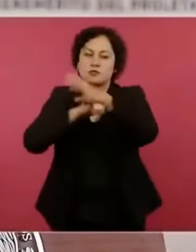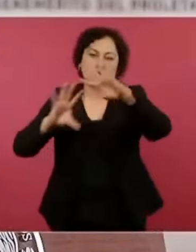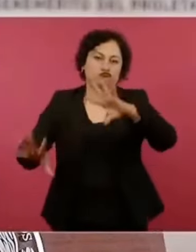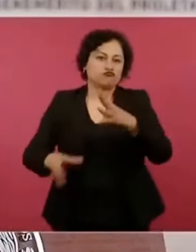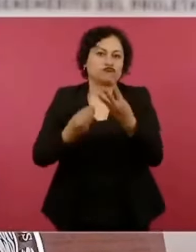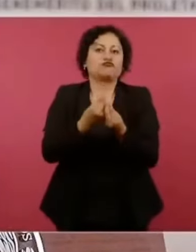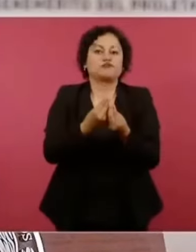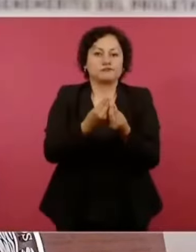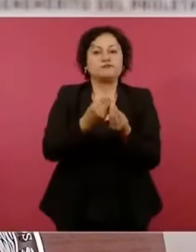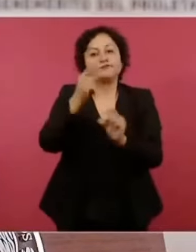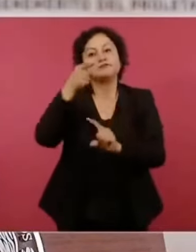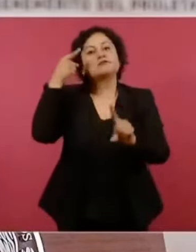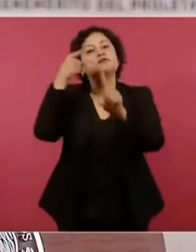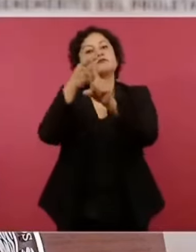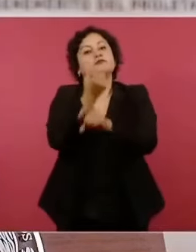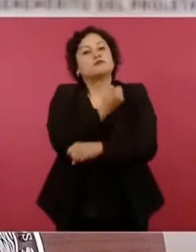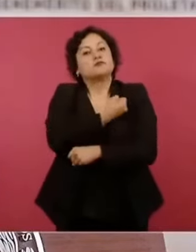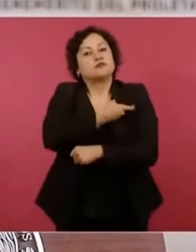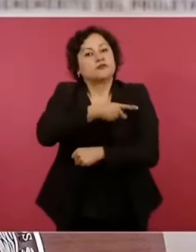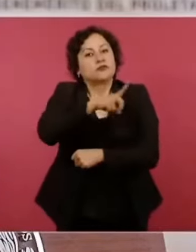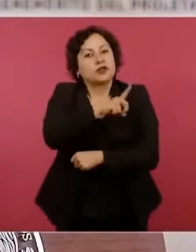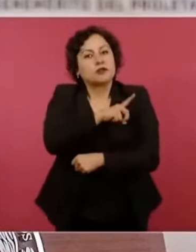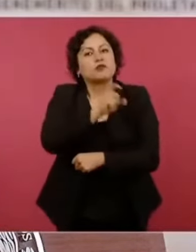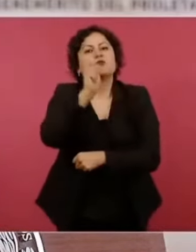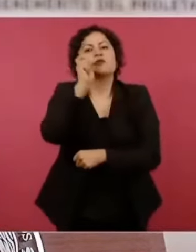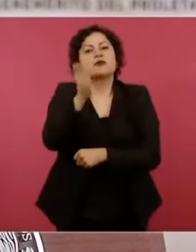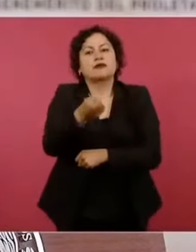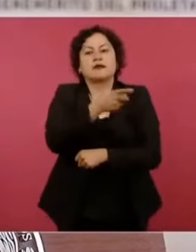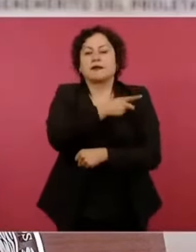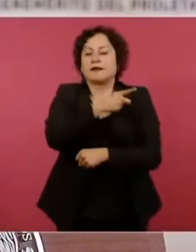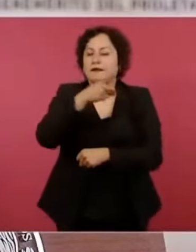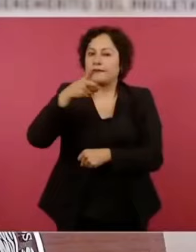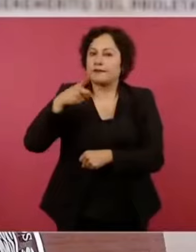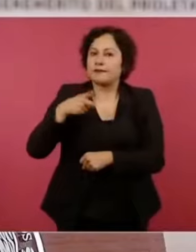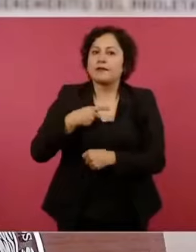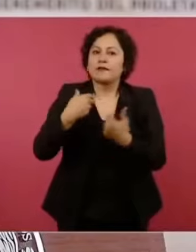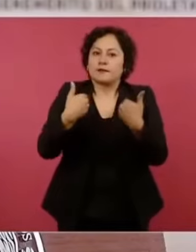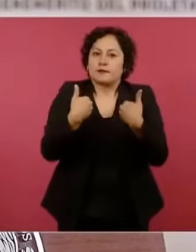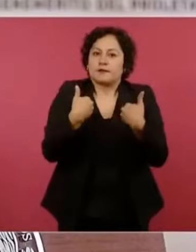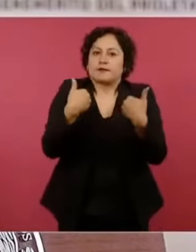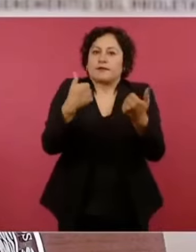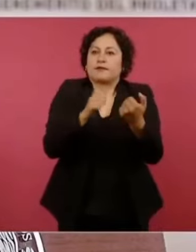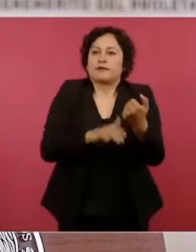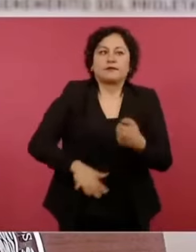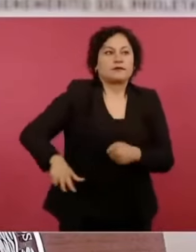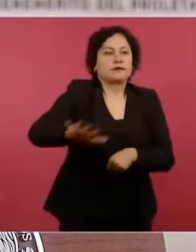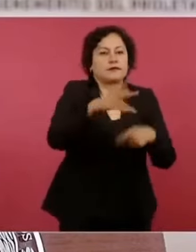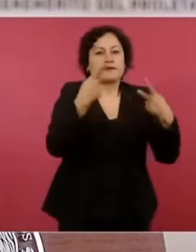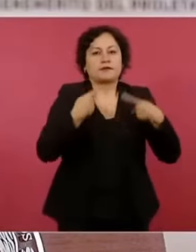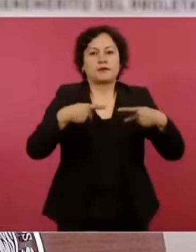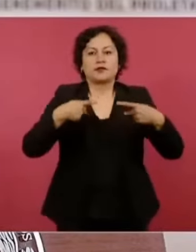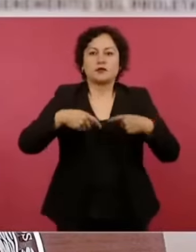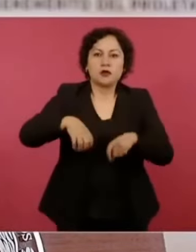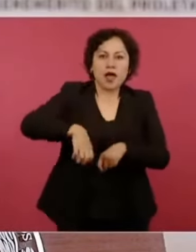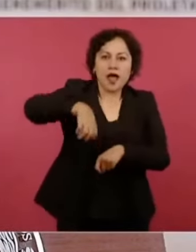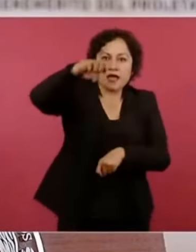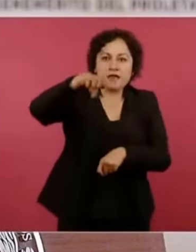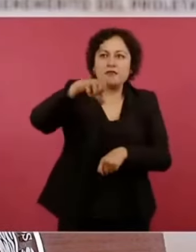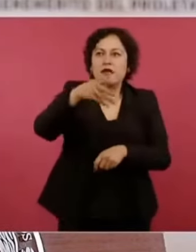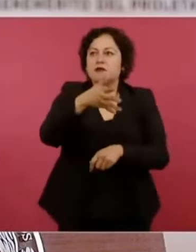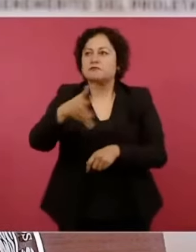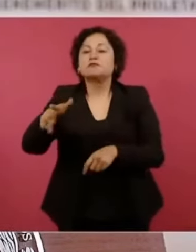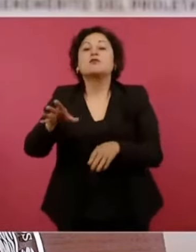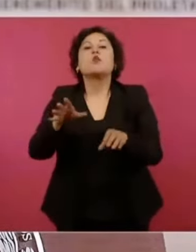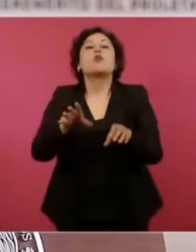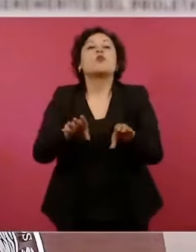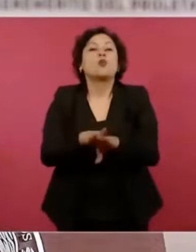salud se tiene que conocer y considerar la edad promedio de la población, nuevas formas de integración